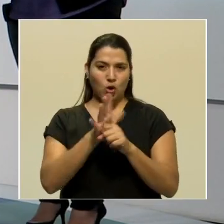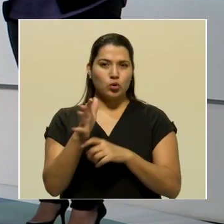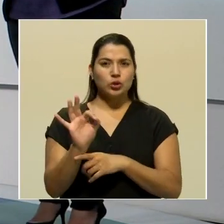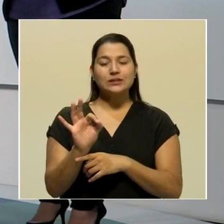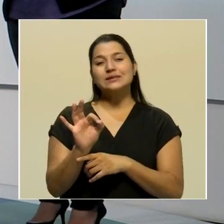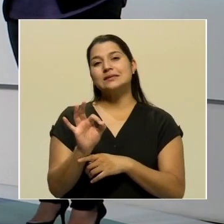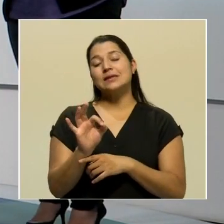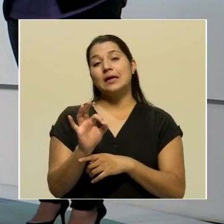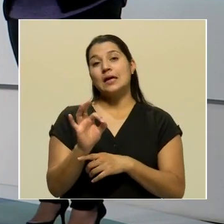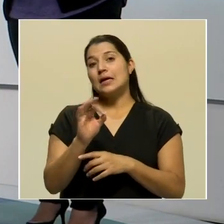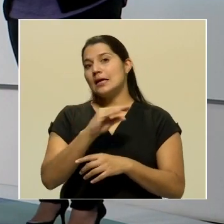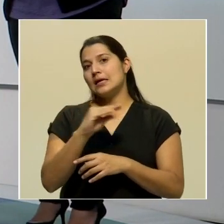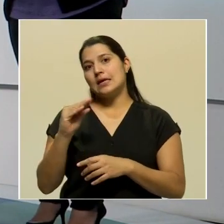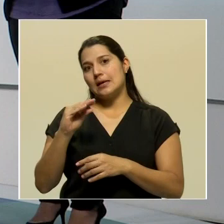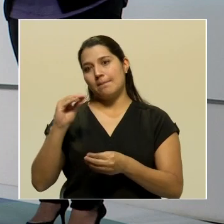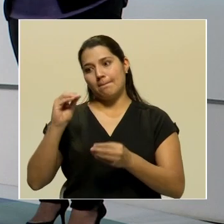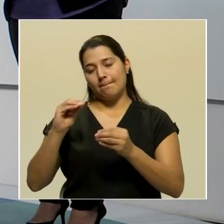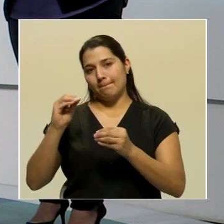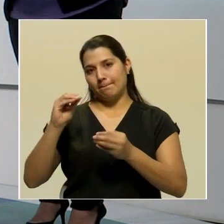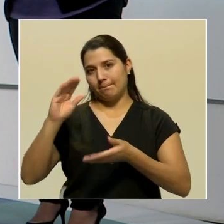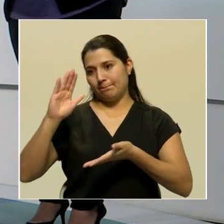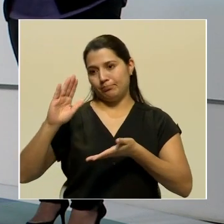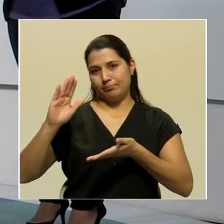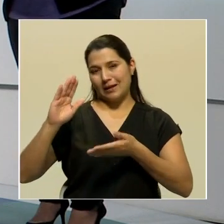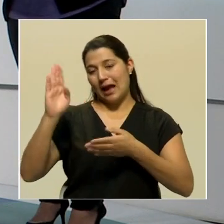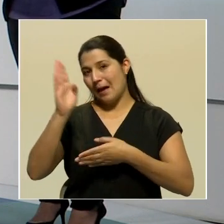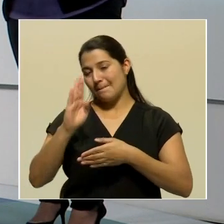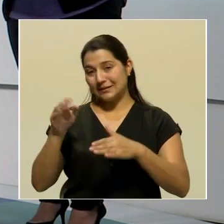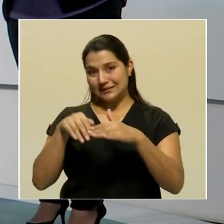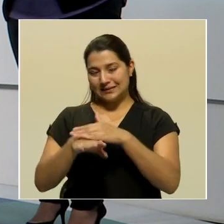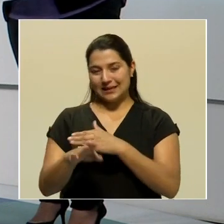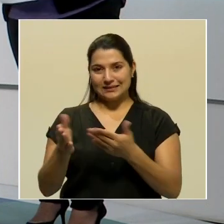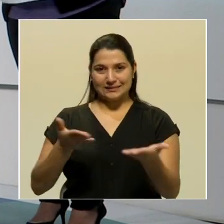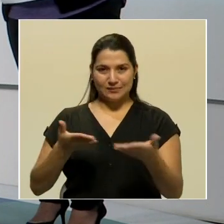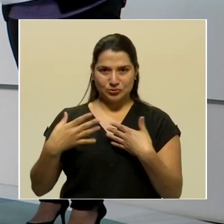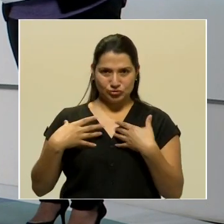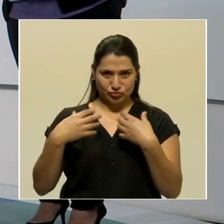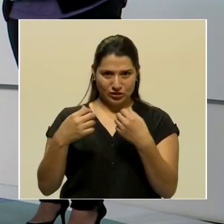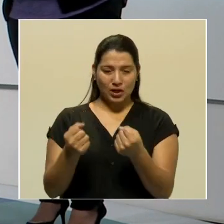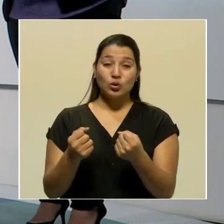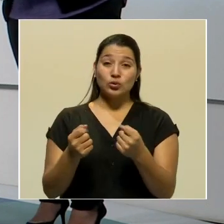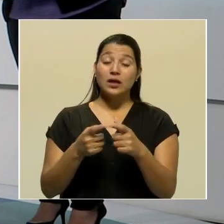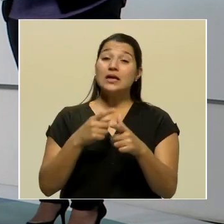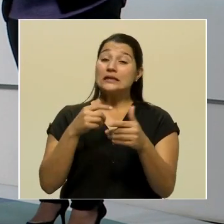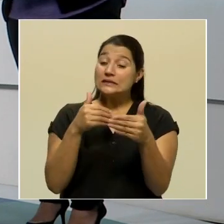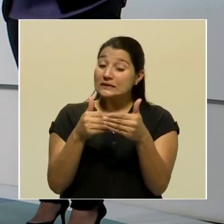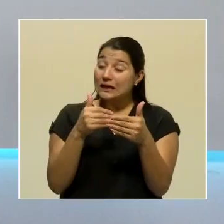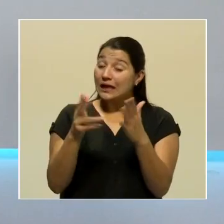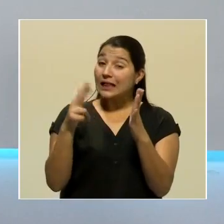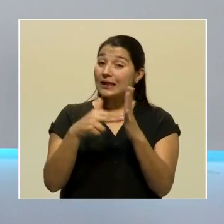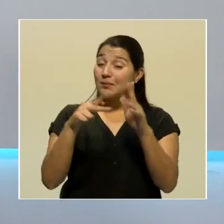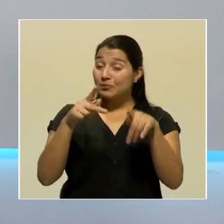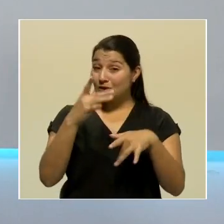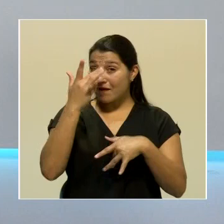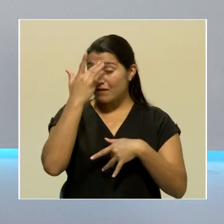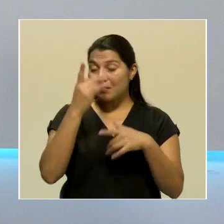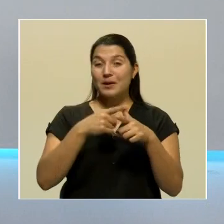médicos de nuestro país, que eso preocupa. Suben los números, estamos cerca de los 3.000, así que hay que tener un poco de...